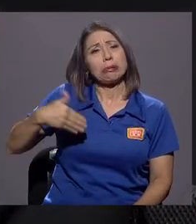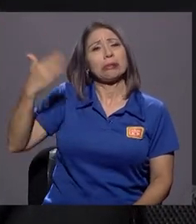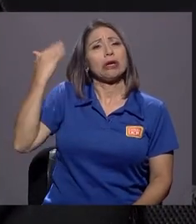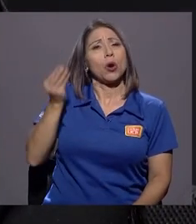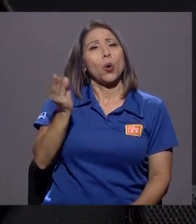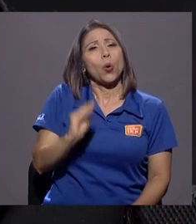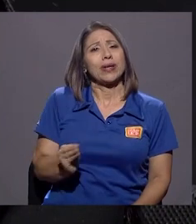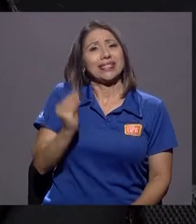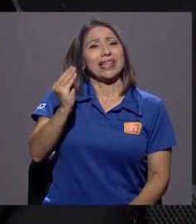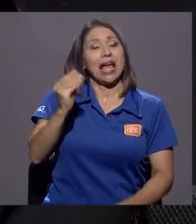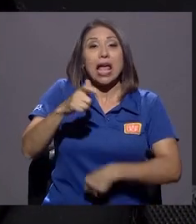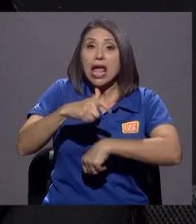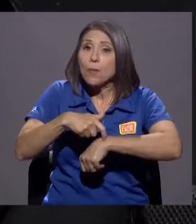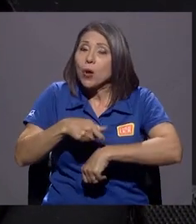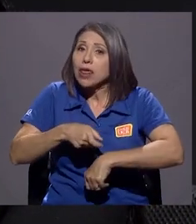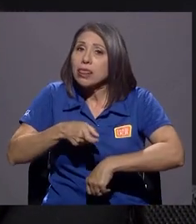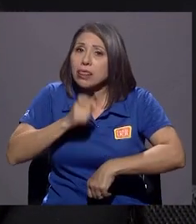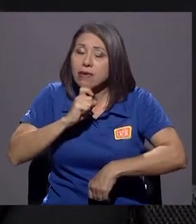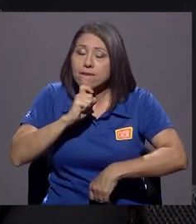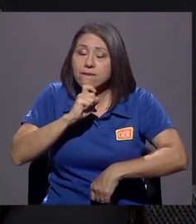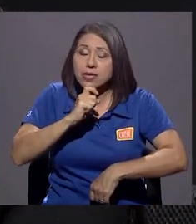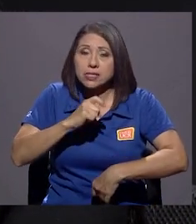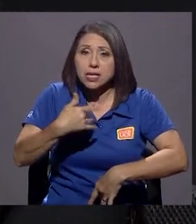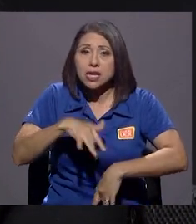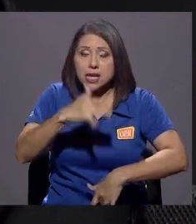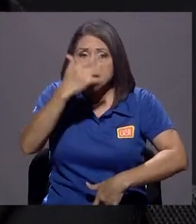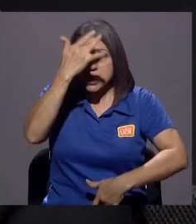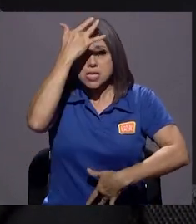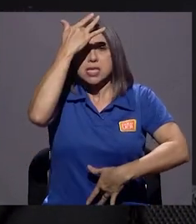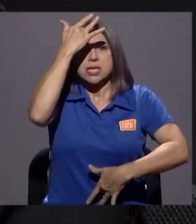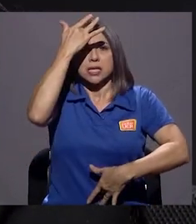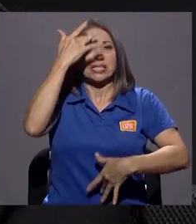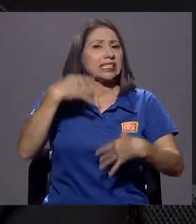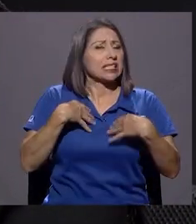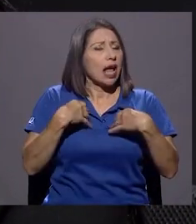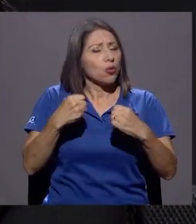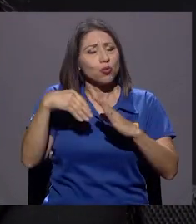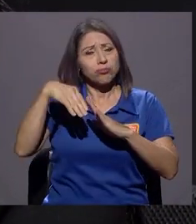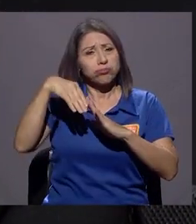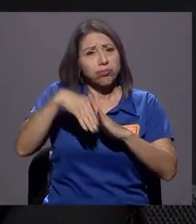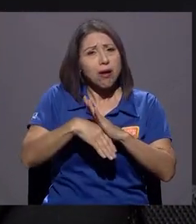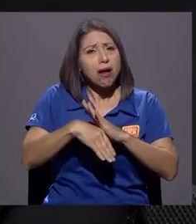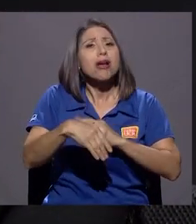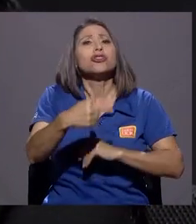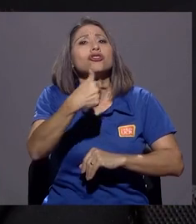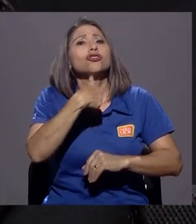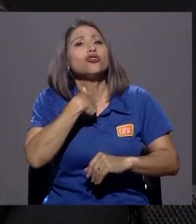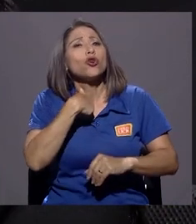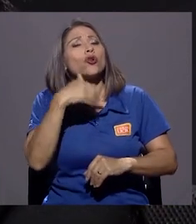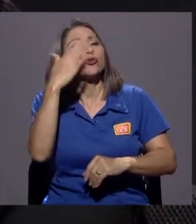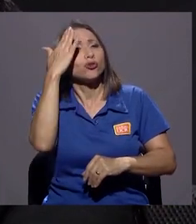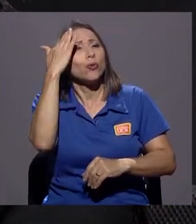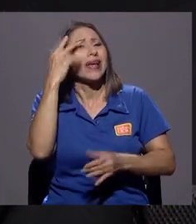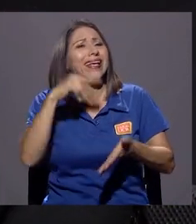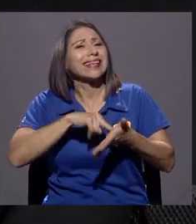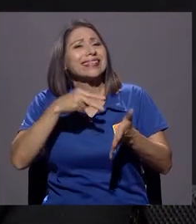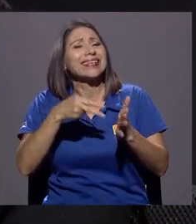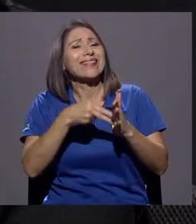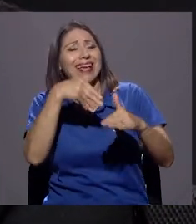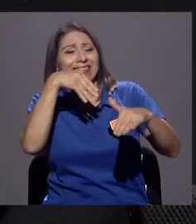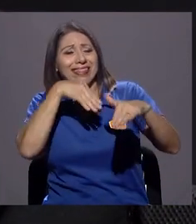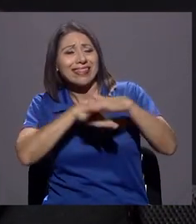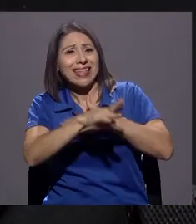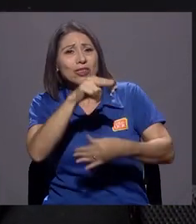difícil a nivel de salud, donde yo supe lo que era estar en un hospital internada y no poderme mover. Yo